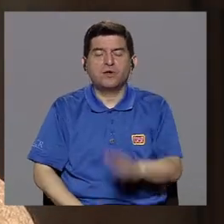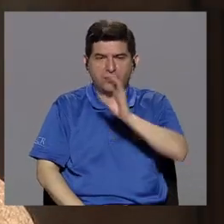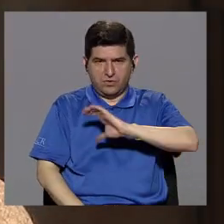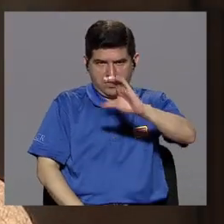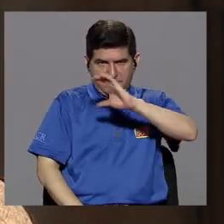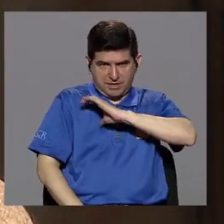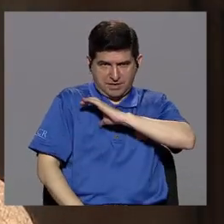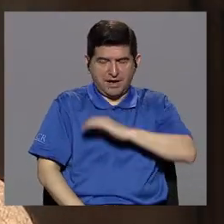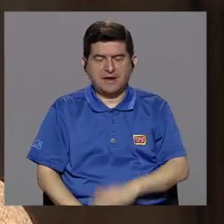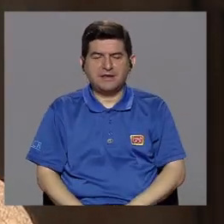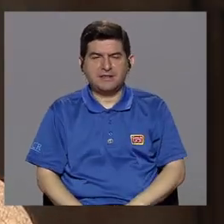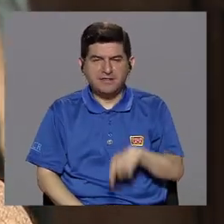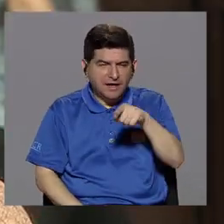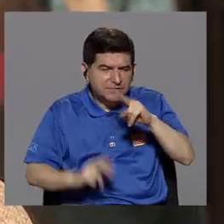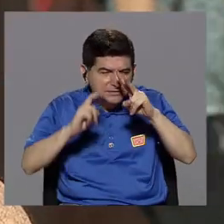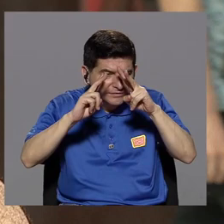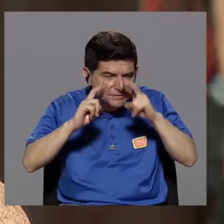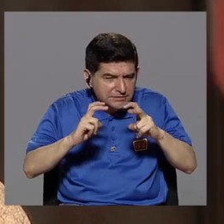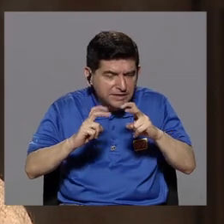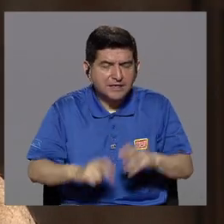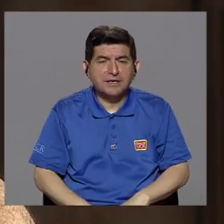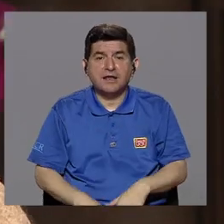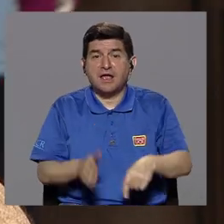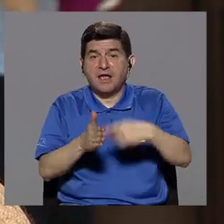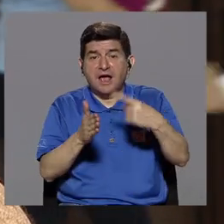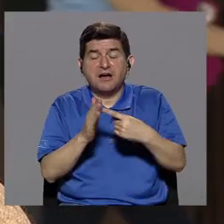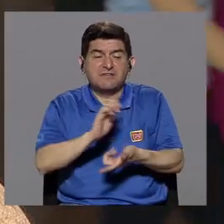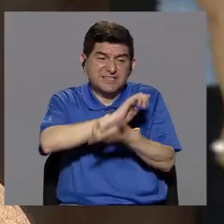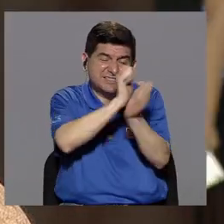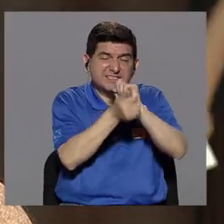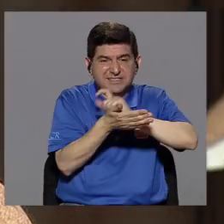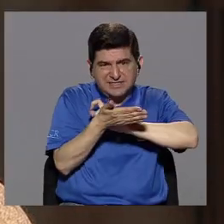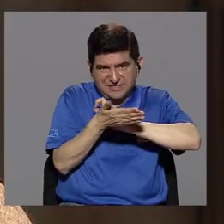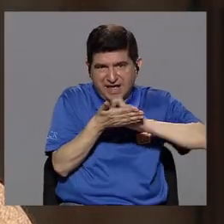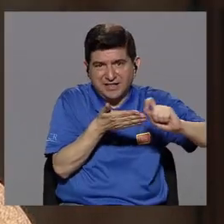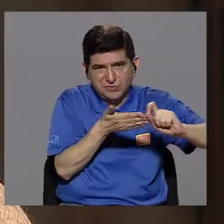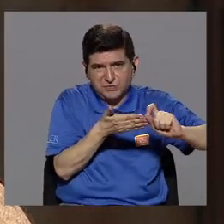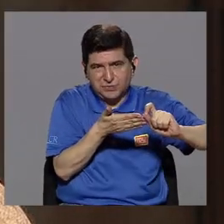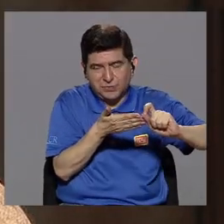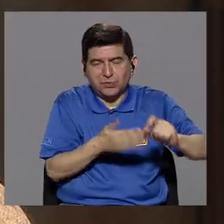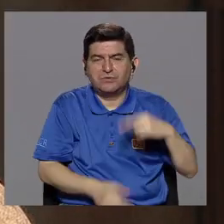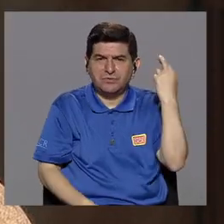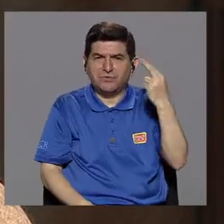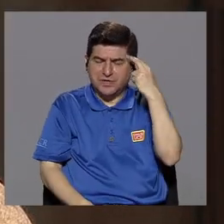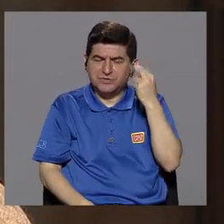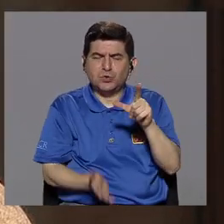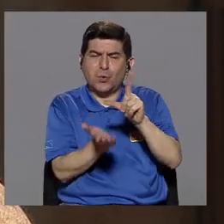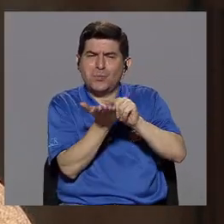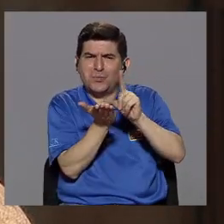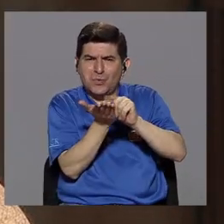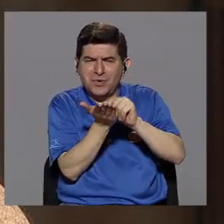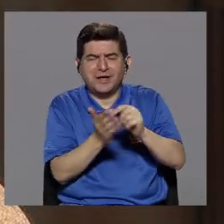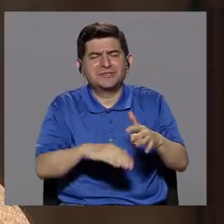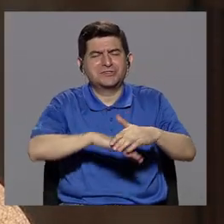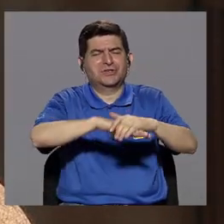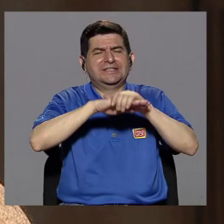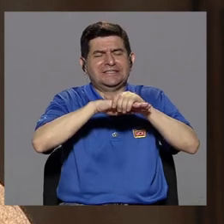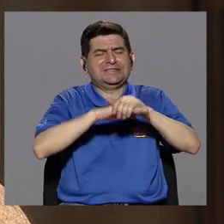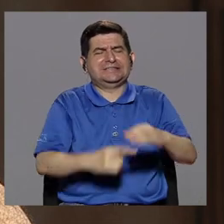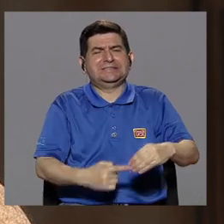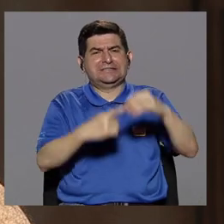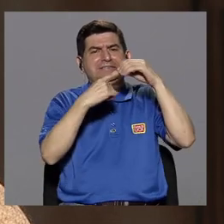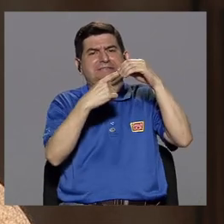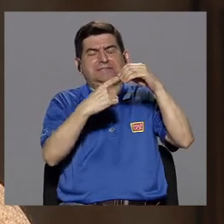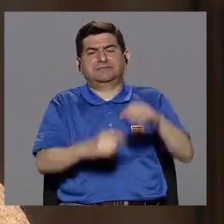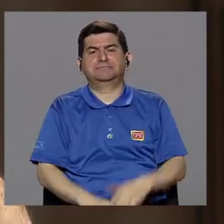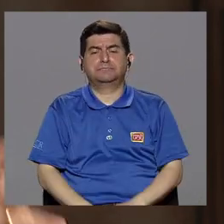calidad, y se hace, en muchos casos, hay que hacer la traducción, dado que son publicaciones en inglés principalmente,